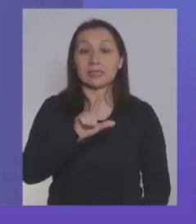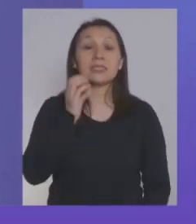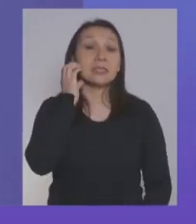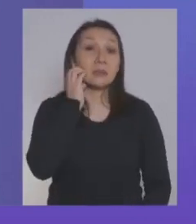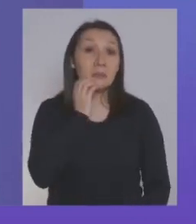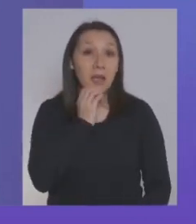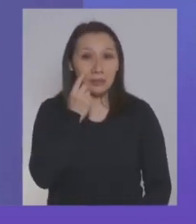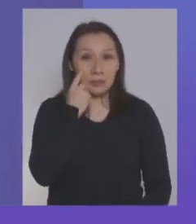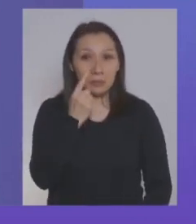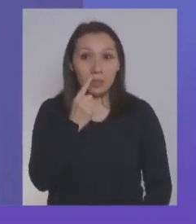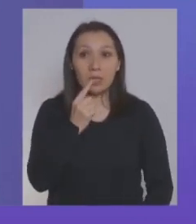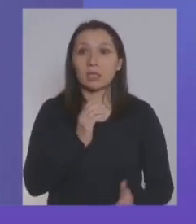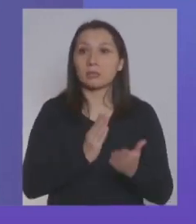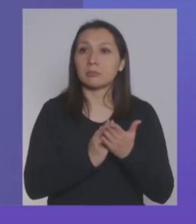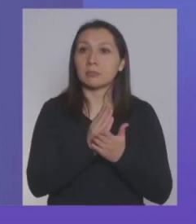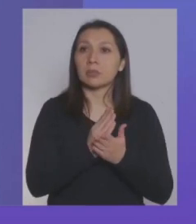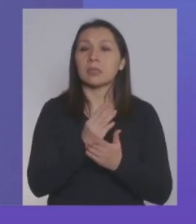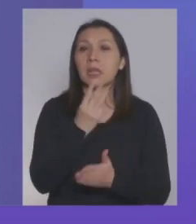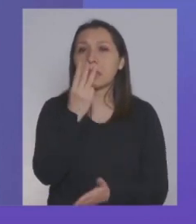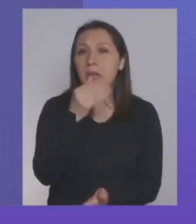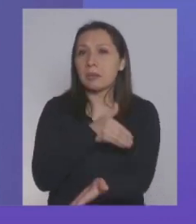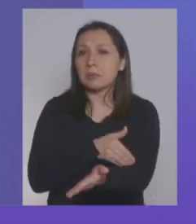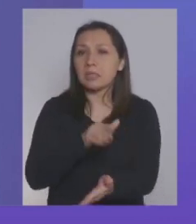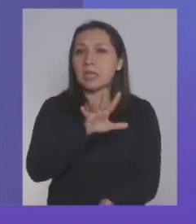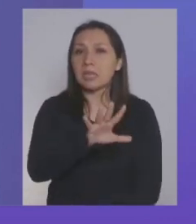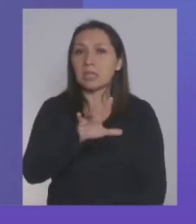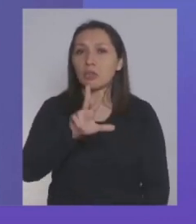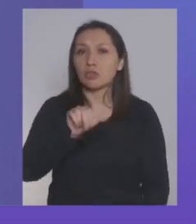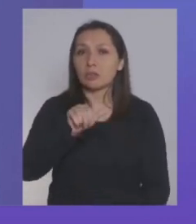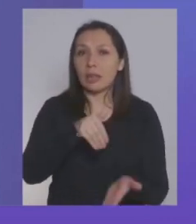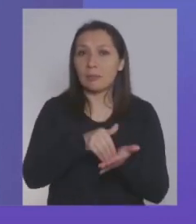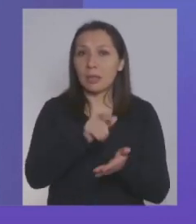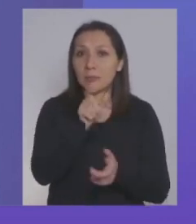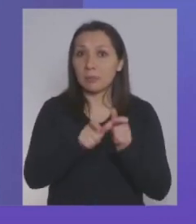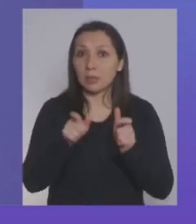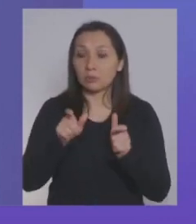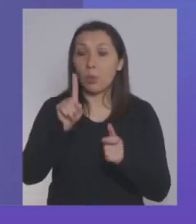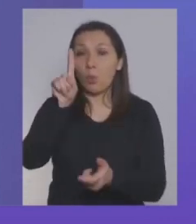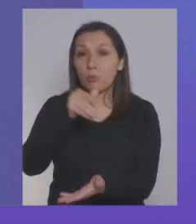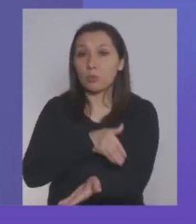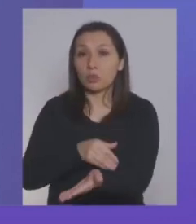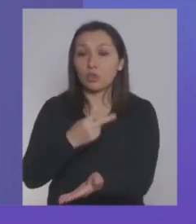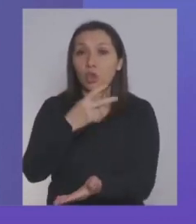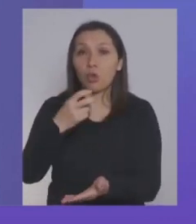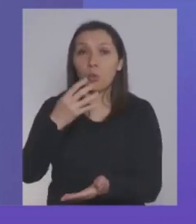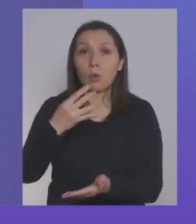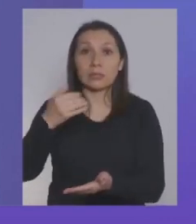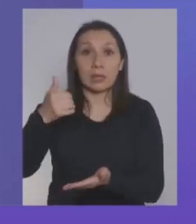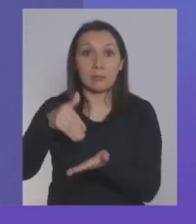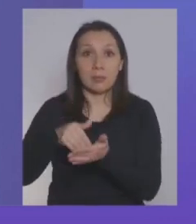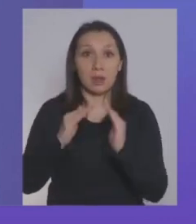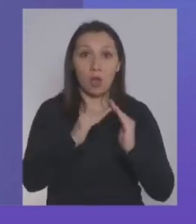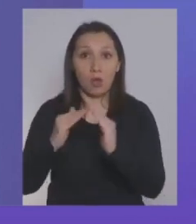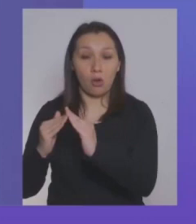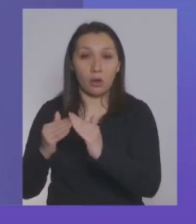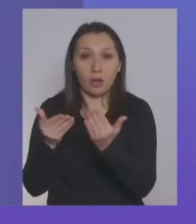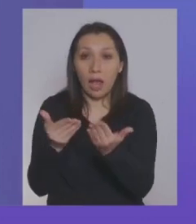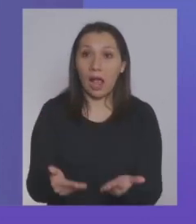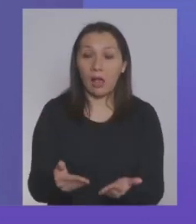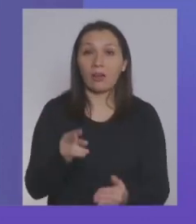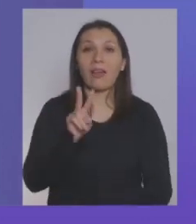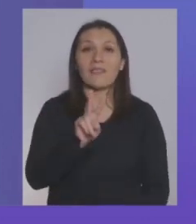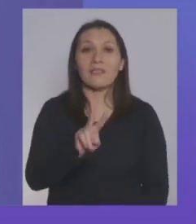mayo, nótese, donde habíamos llegado a 3.586.000 personas y a 1.246.000 hogares, ahora,